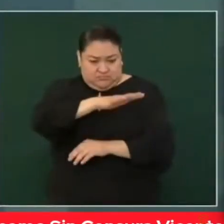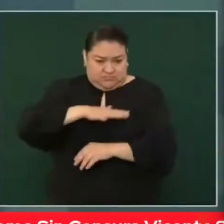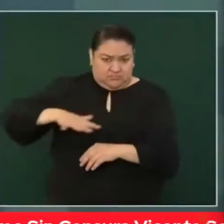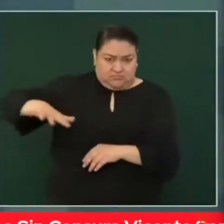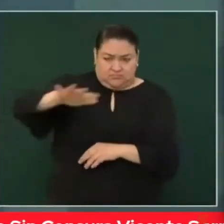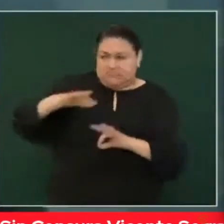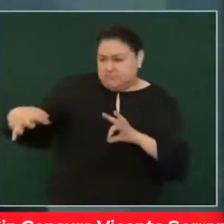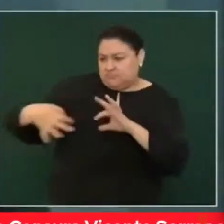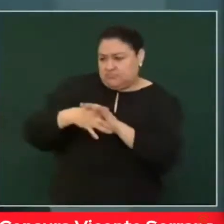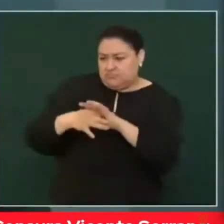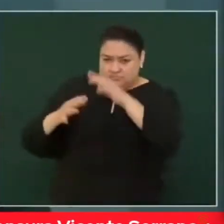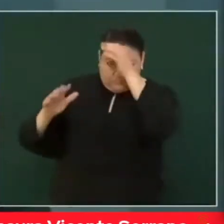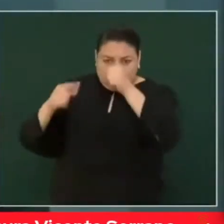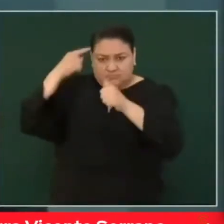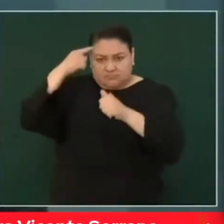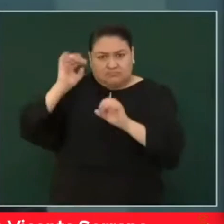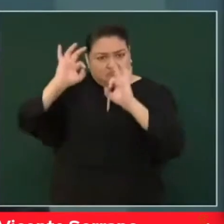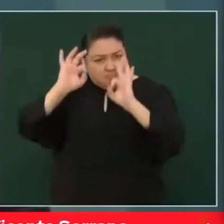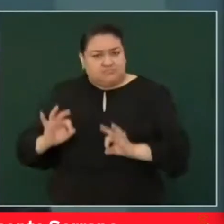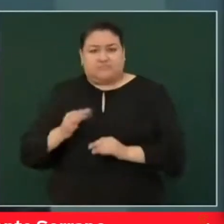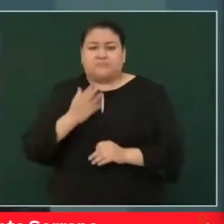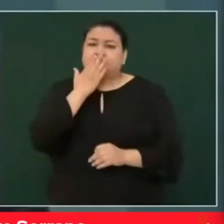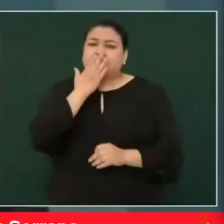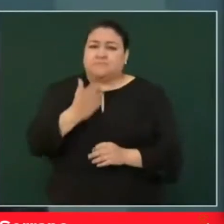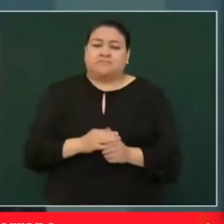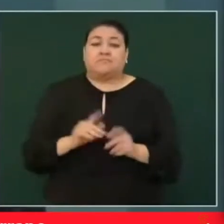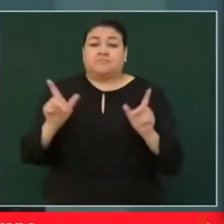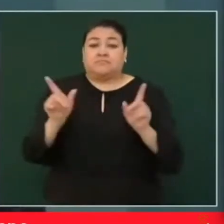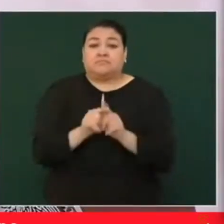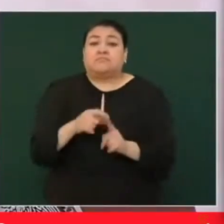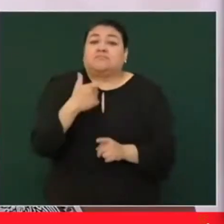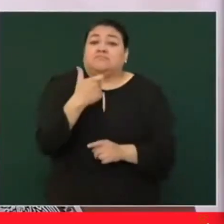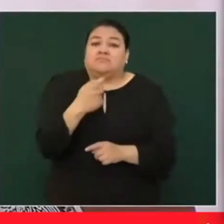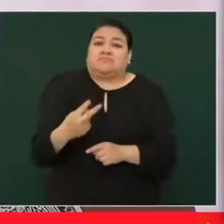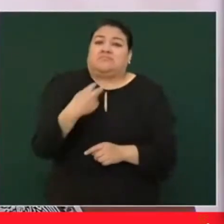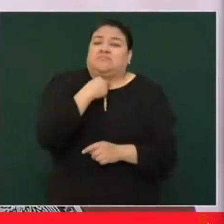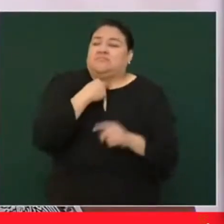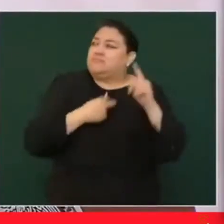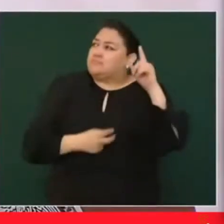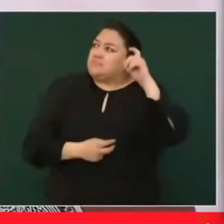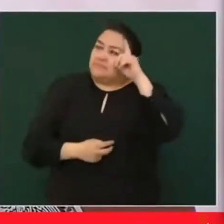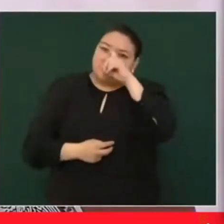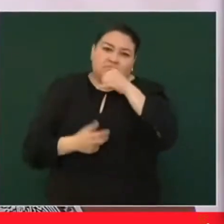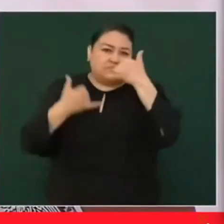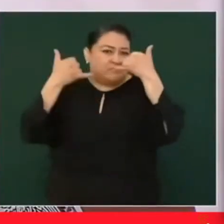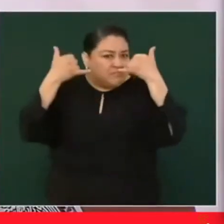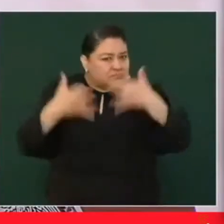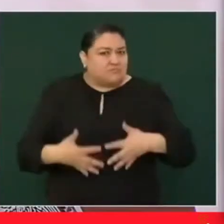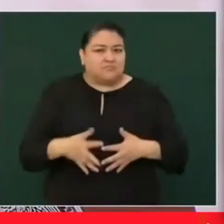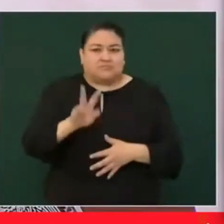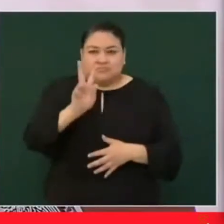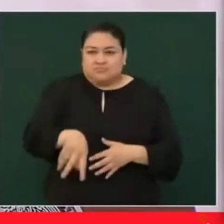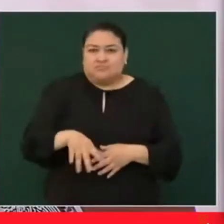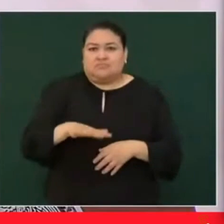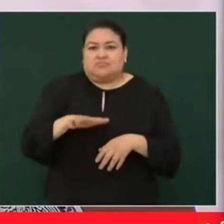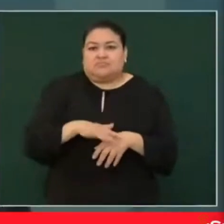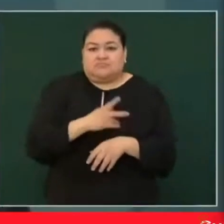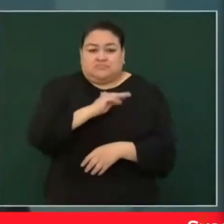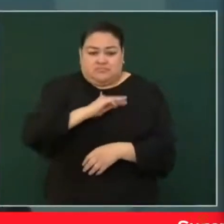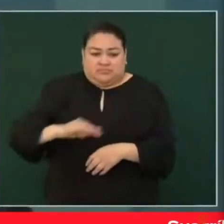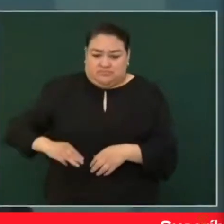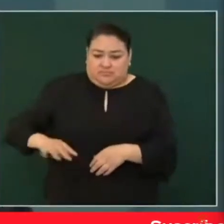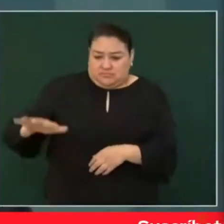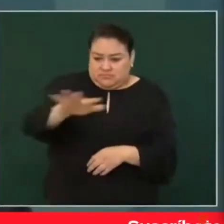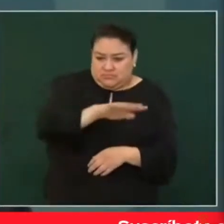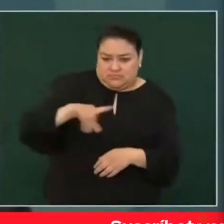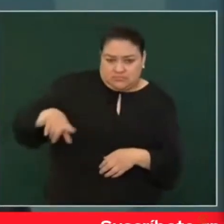metropolitana buscando generar las mejores condiciones. Financieramente es un tema muy complejo y muy complicado en donde hoy los municipios y